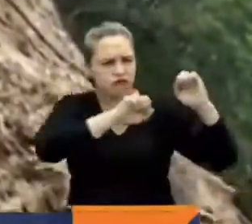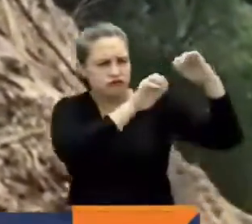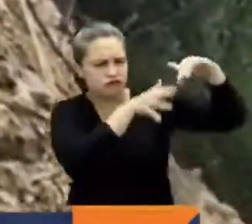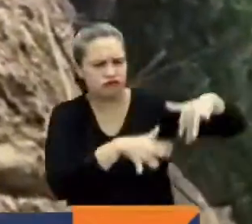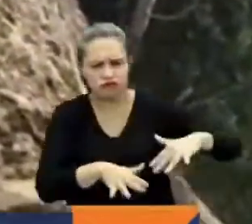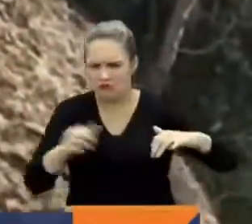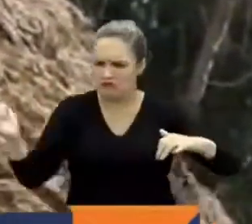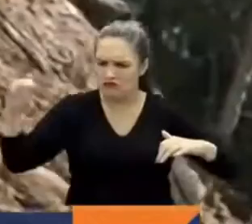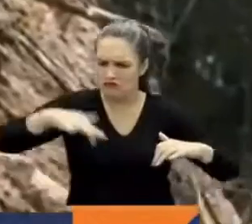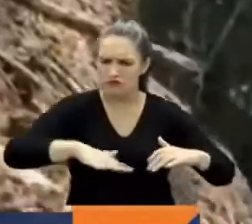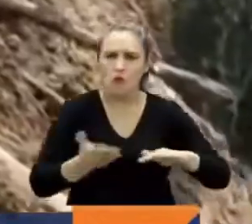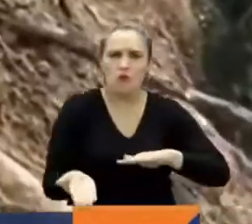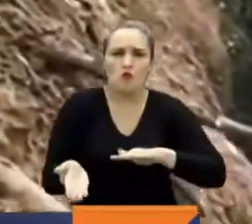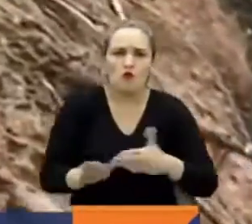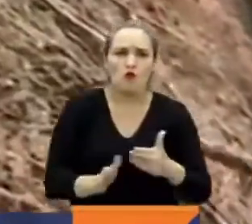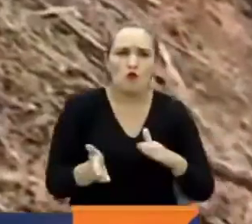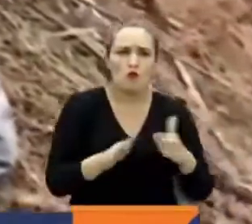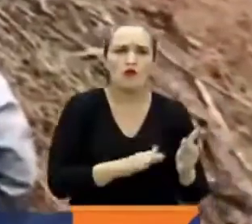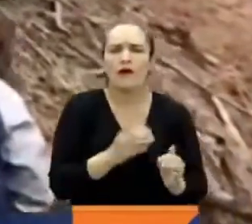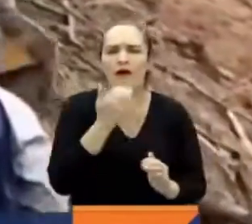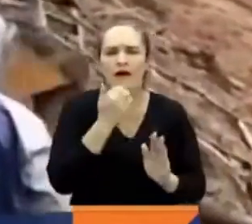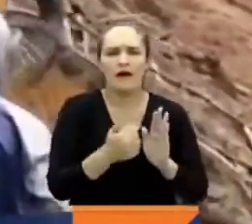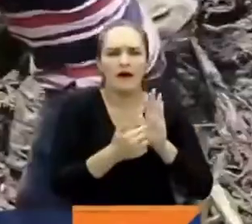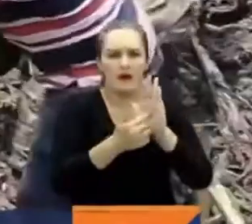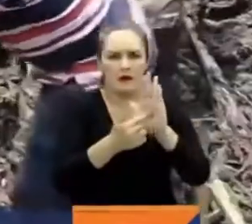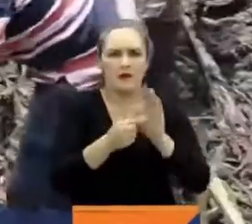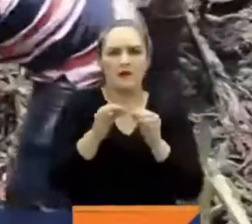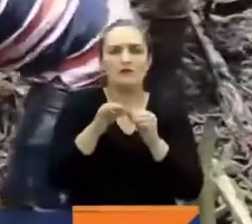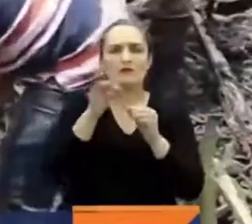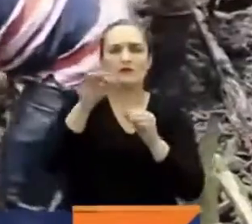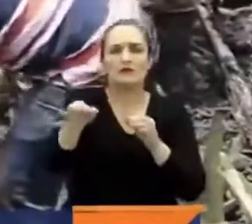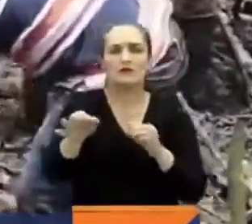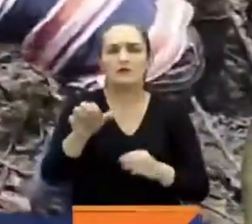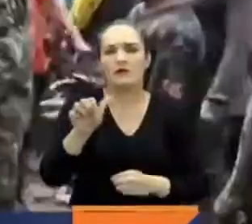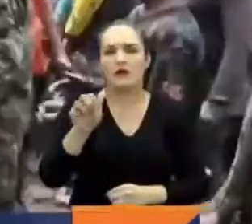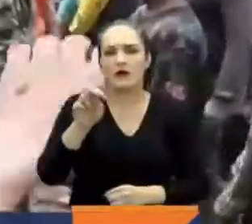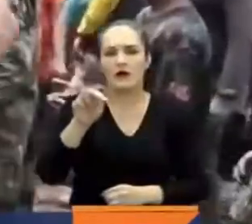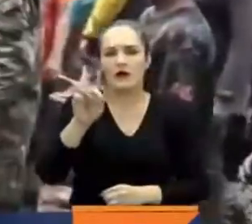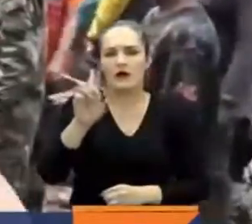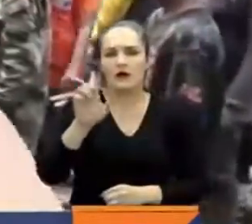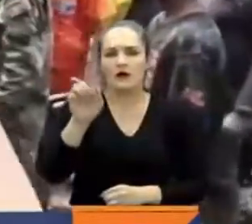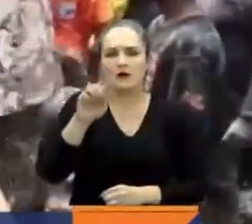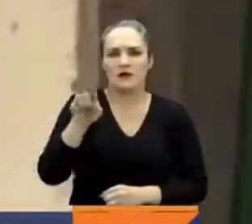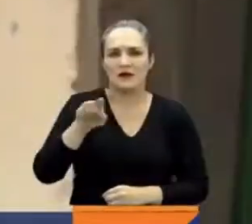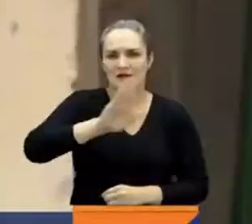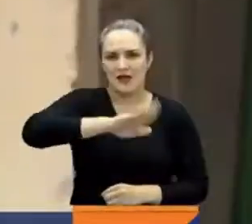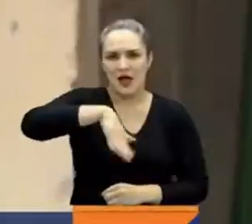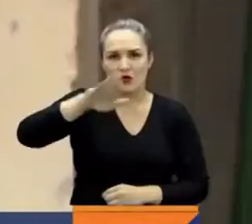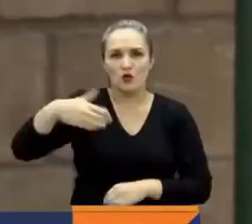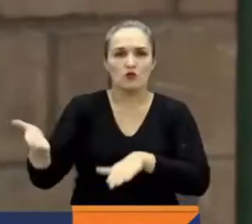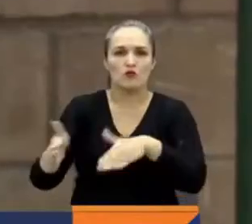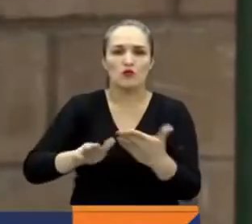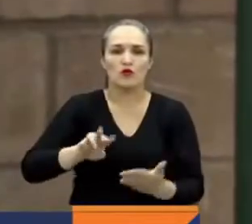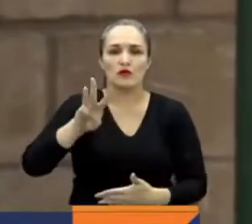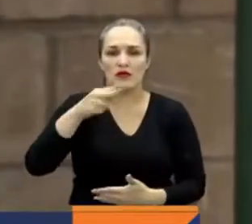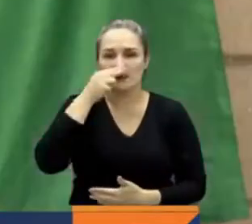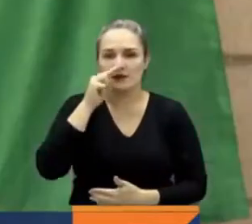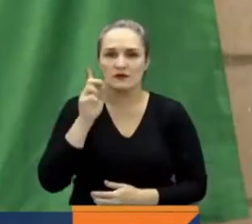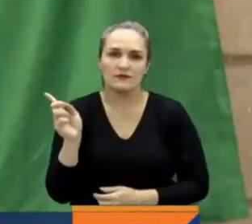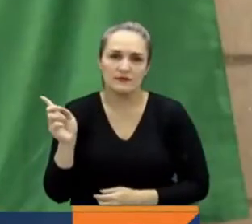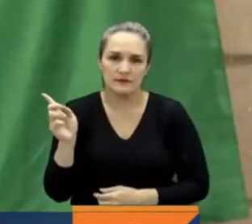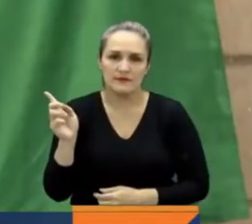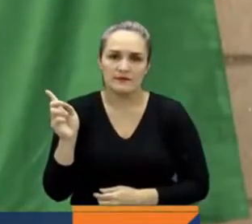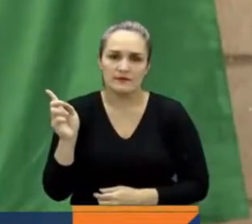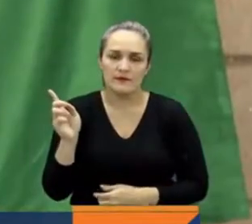han dejado víctimas mortales, como el caso ocurrido en el municipio de Andes, Antioquia, en el que fallecieron tres niños, Alexander, Ana